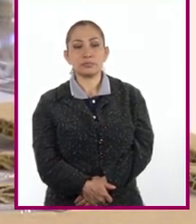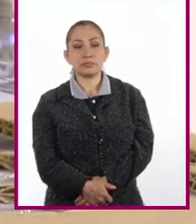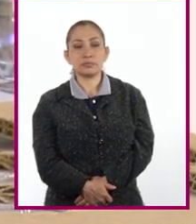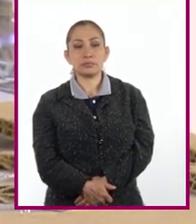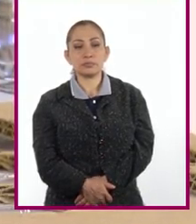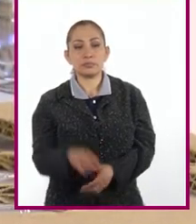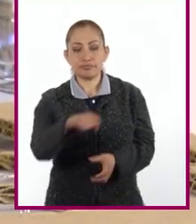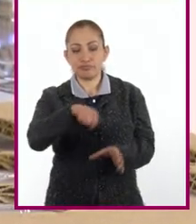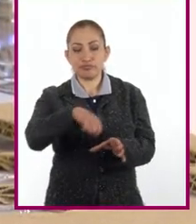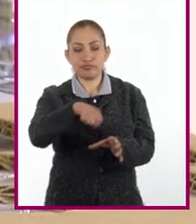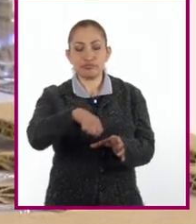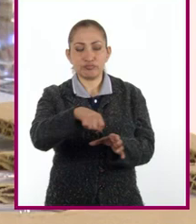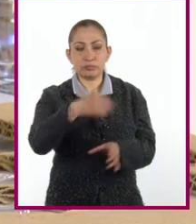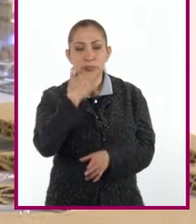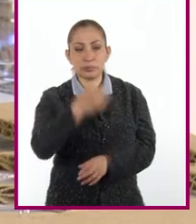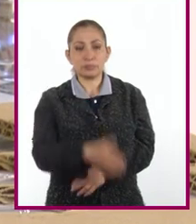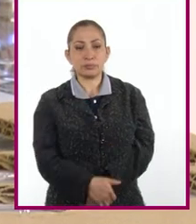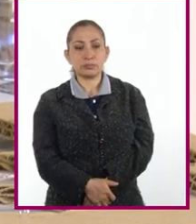Mézclalo muy bien.